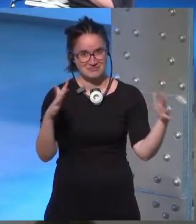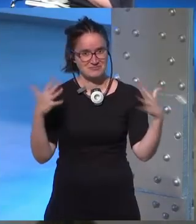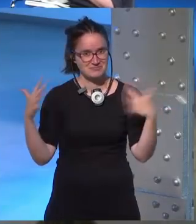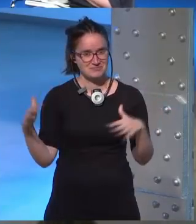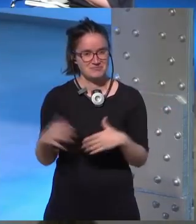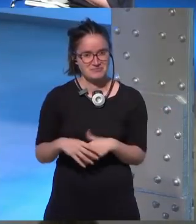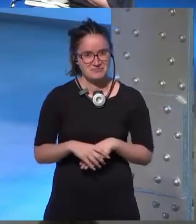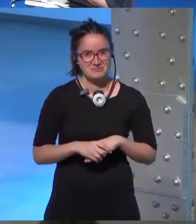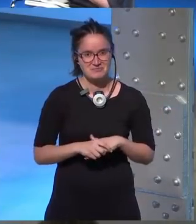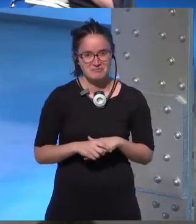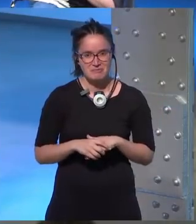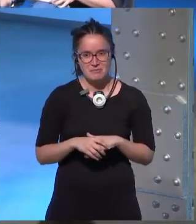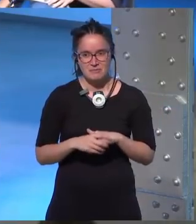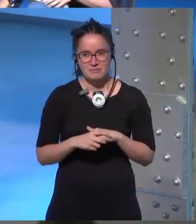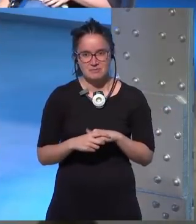bueno